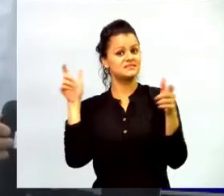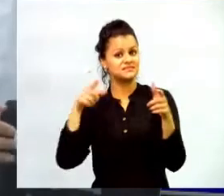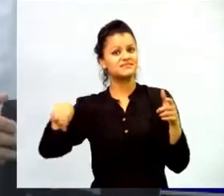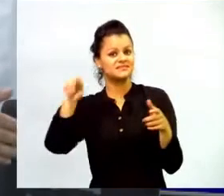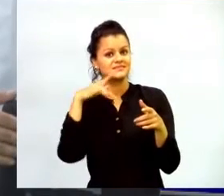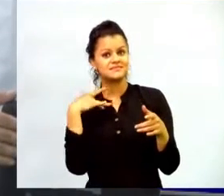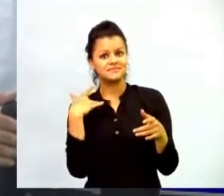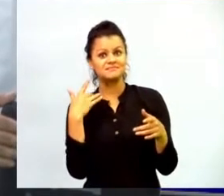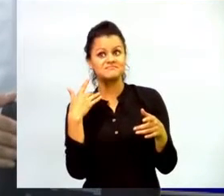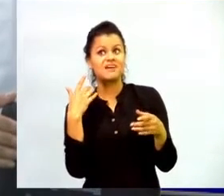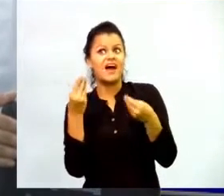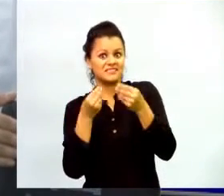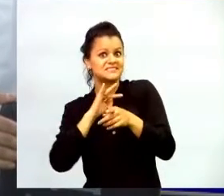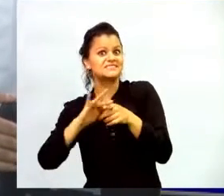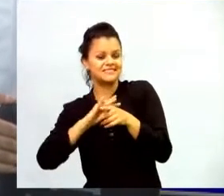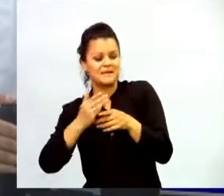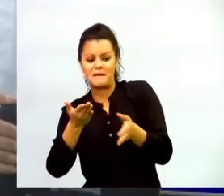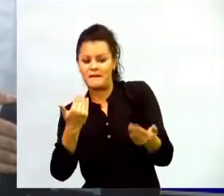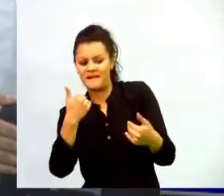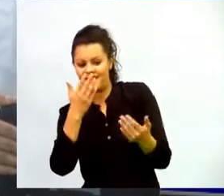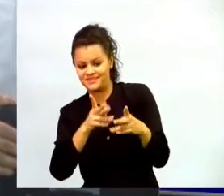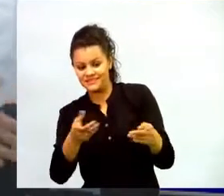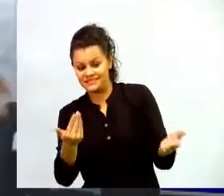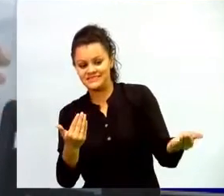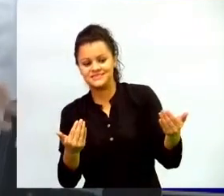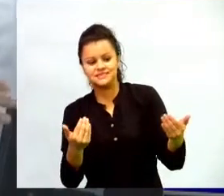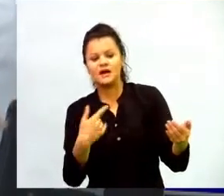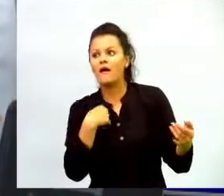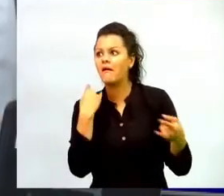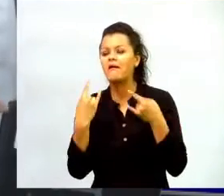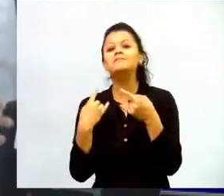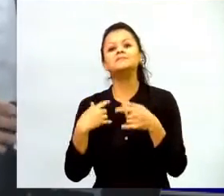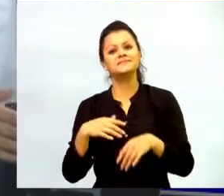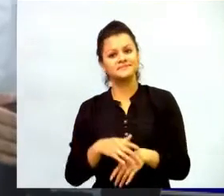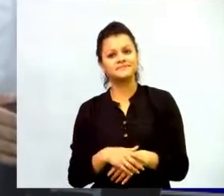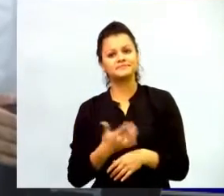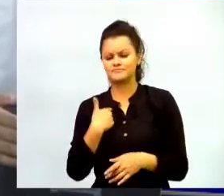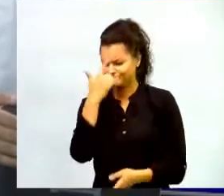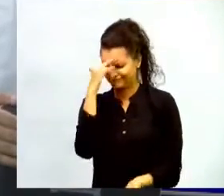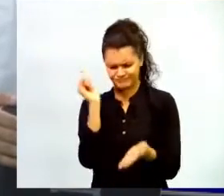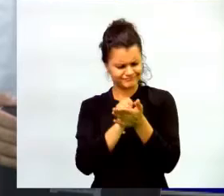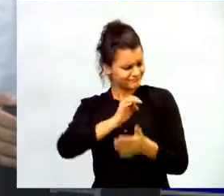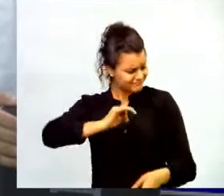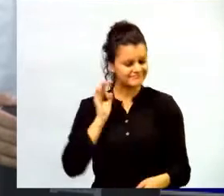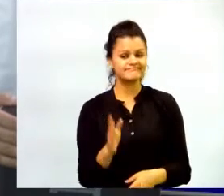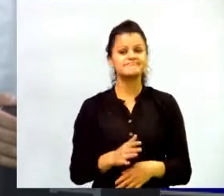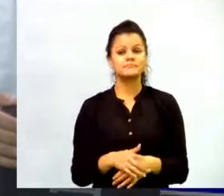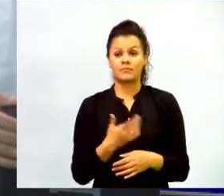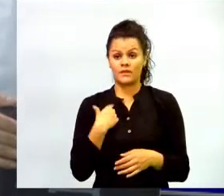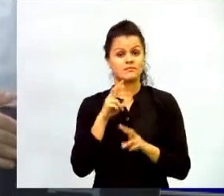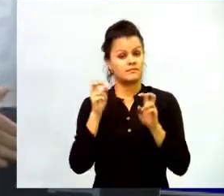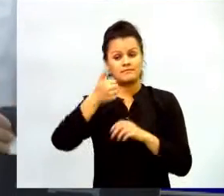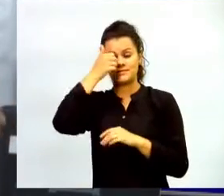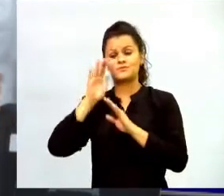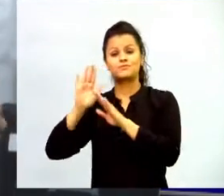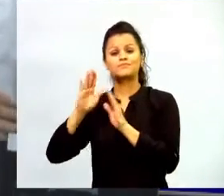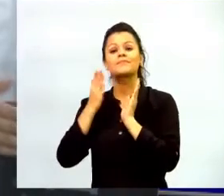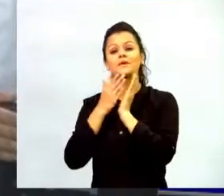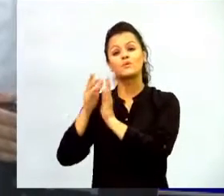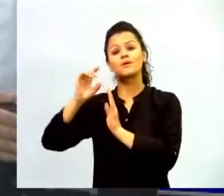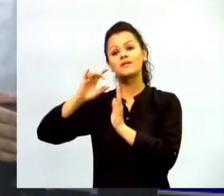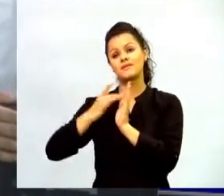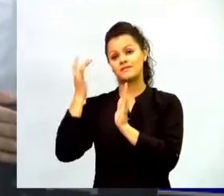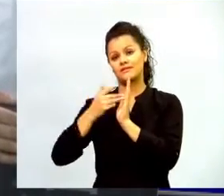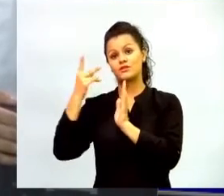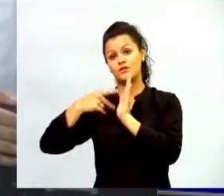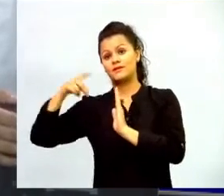curiosidad a los estudiantes entonces yo soy un convencido y eso es de los ejes temáticos de Educa Digital 2016 que a través de